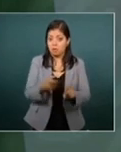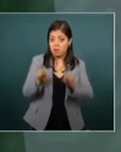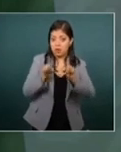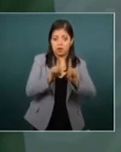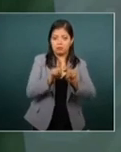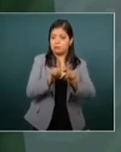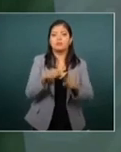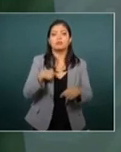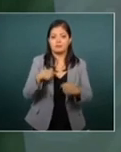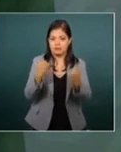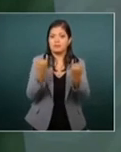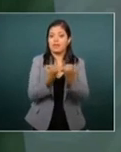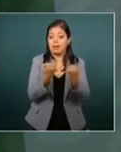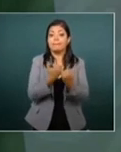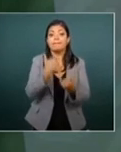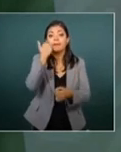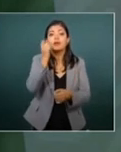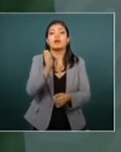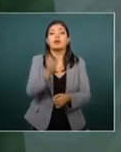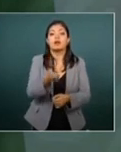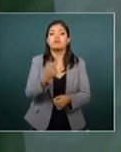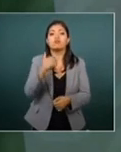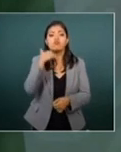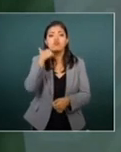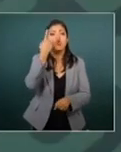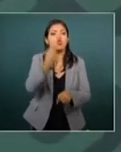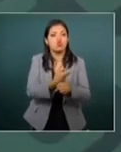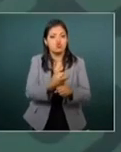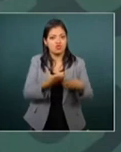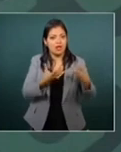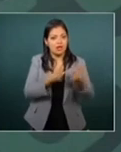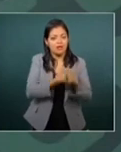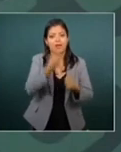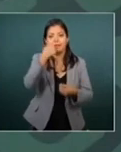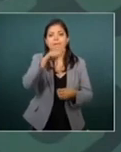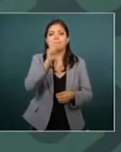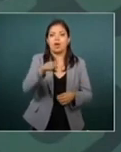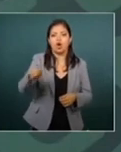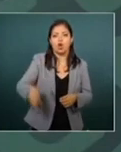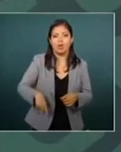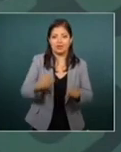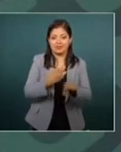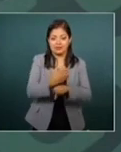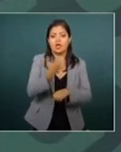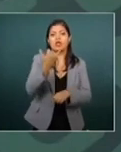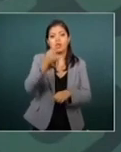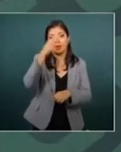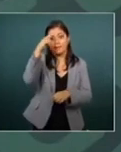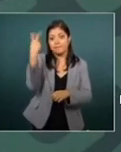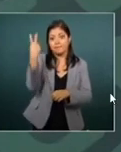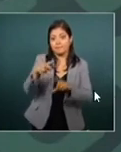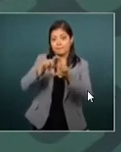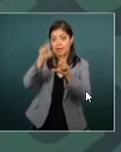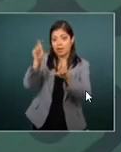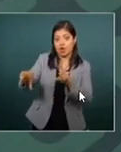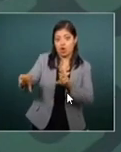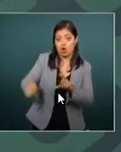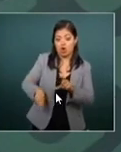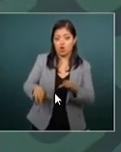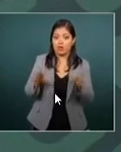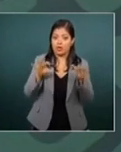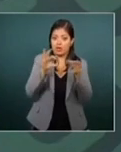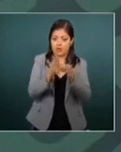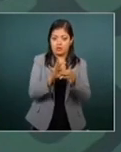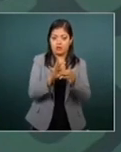sino para poner sobre la mesa toda nuestra voluntad, para reconstruir la relación entre el gobierno estatal y el gobierno de la República. Hoy más que